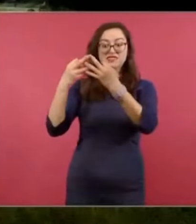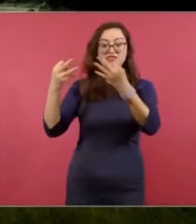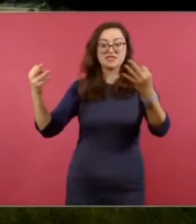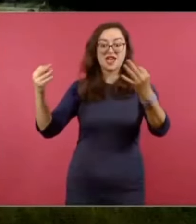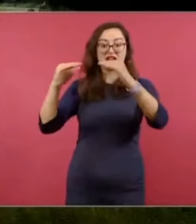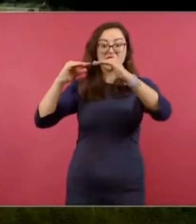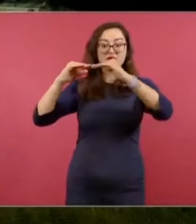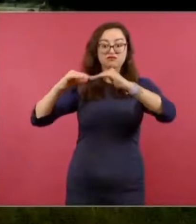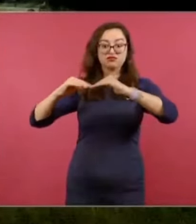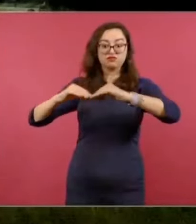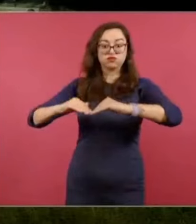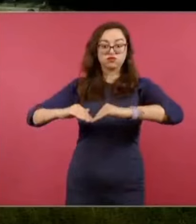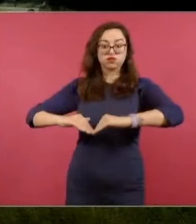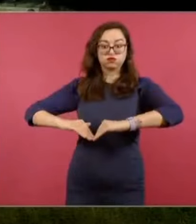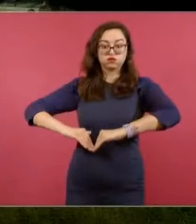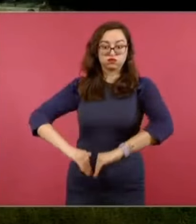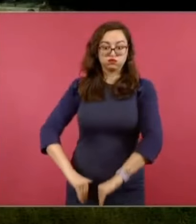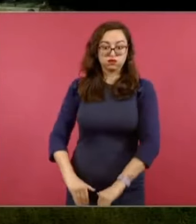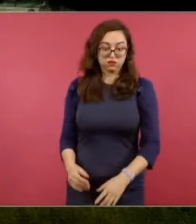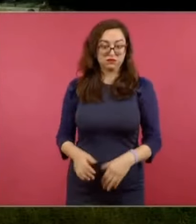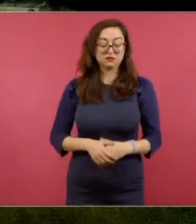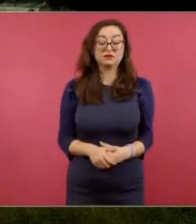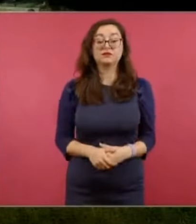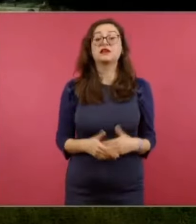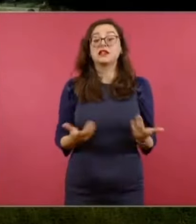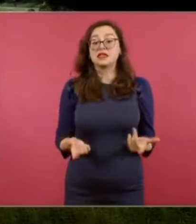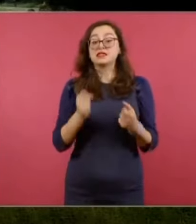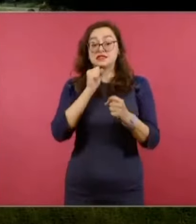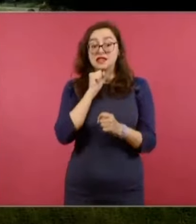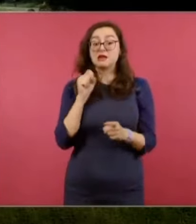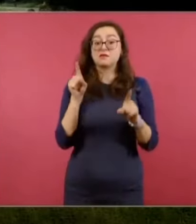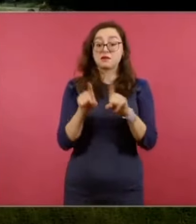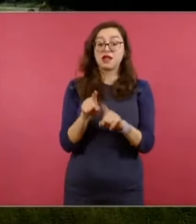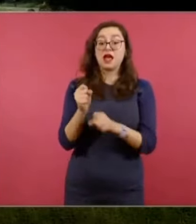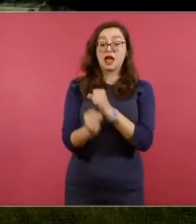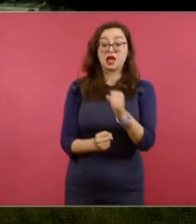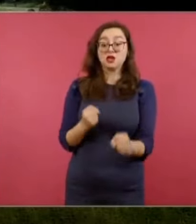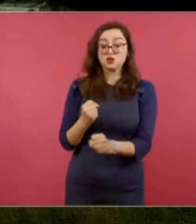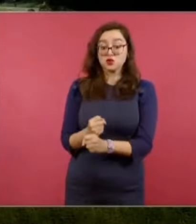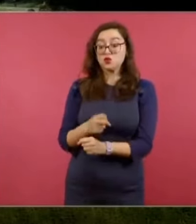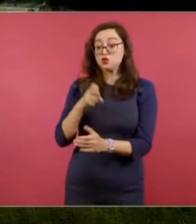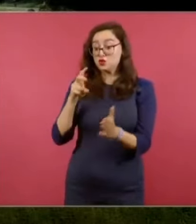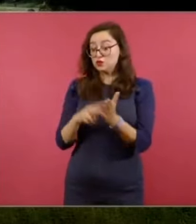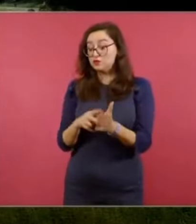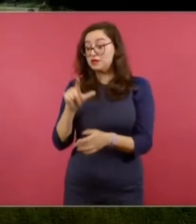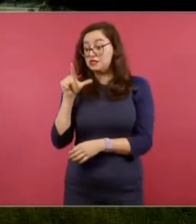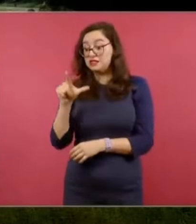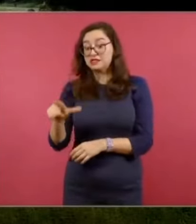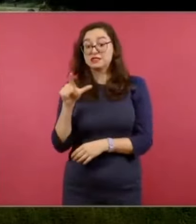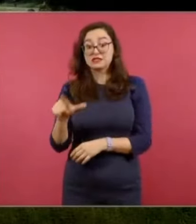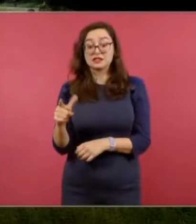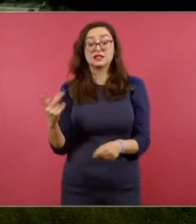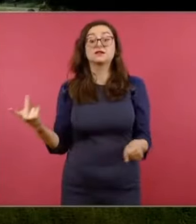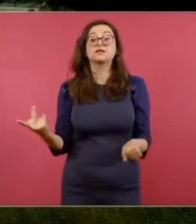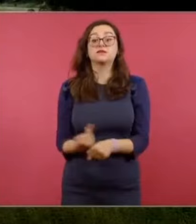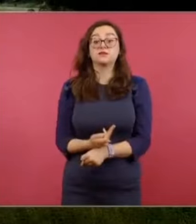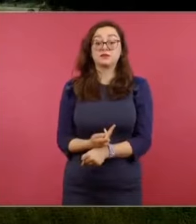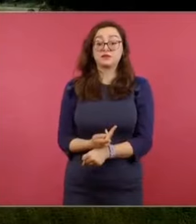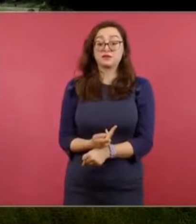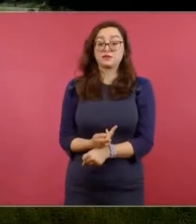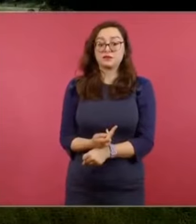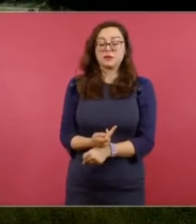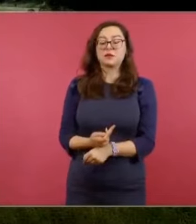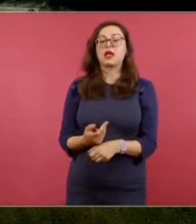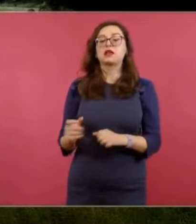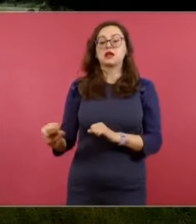genera también grietas. En el 2017 parte de los efectos que no se vieron en el 85 es cómo vienen